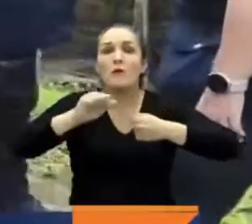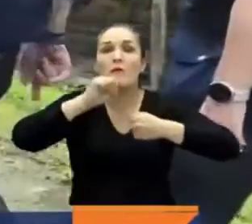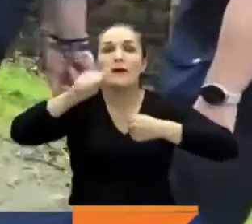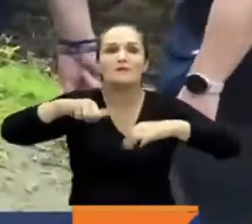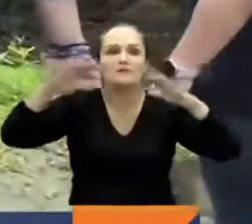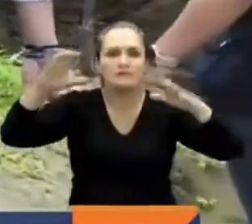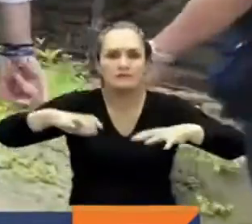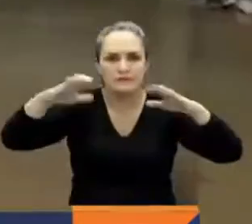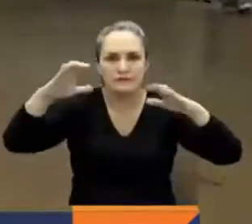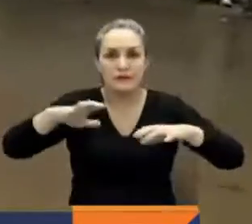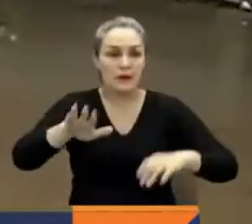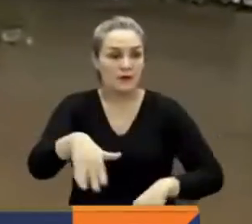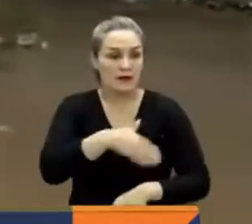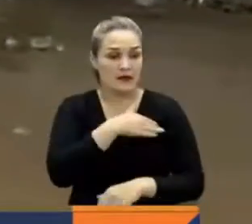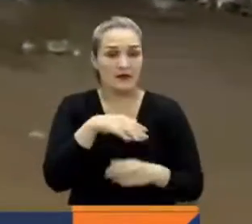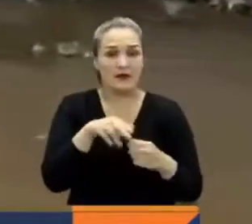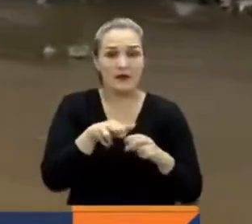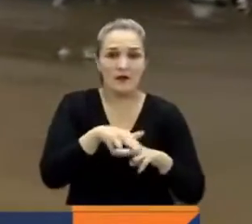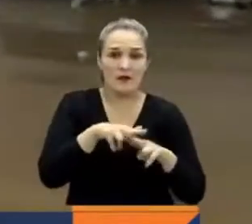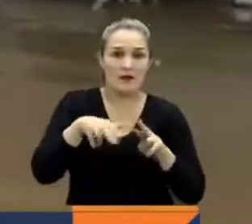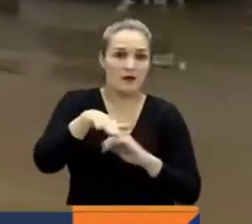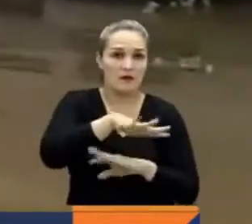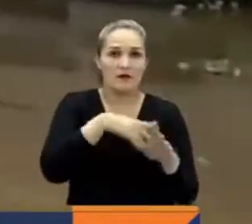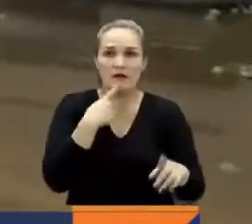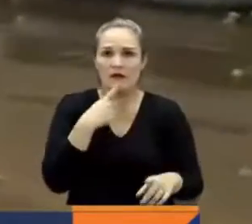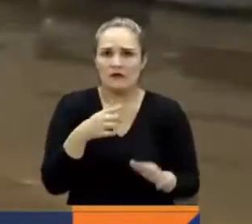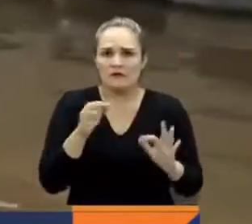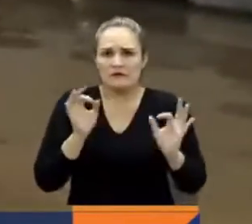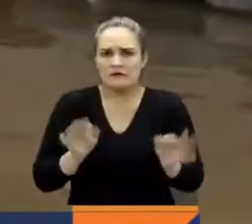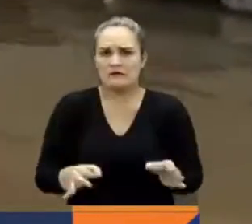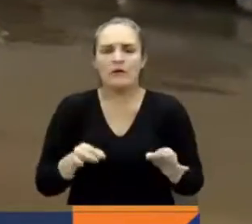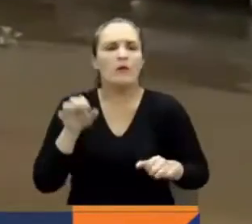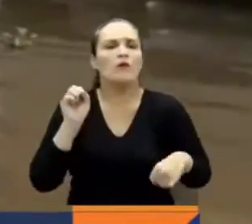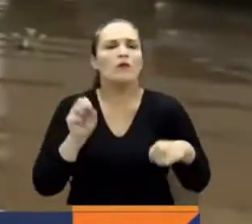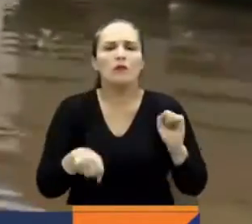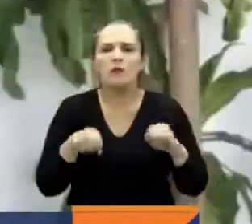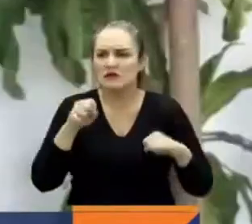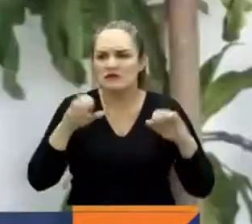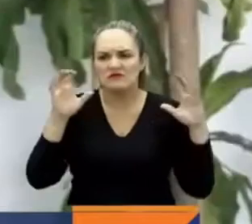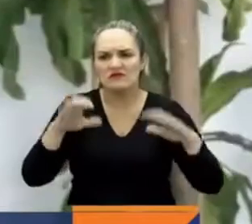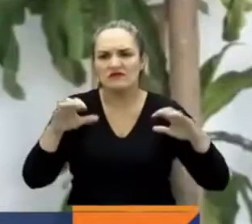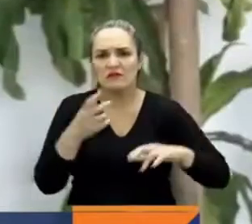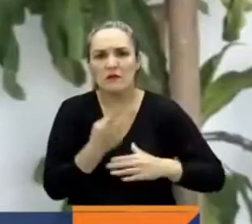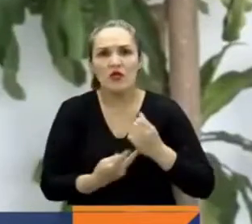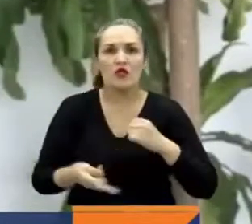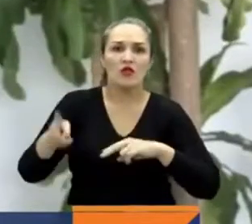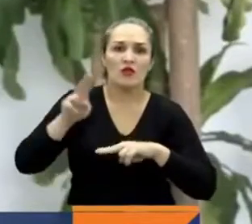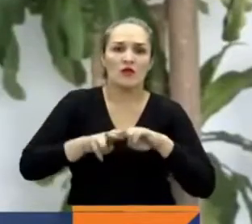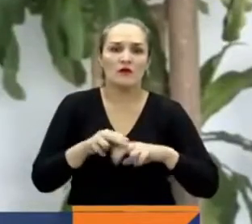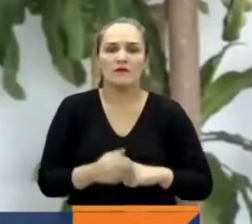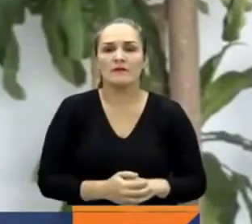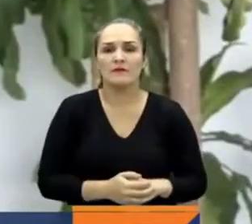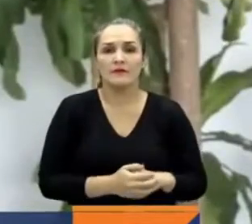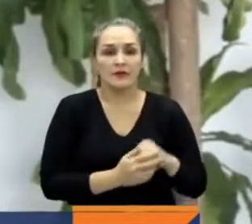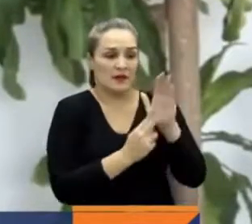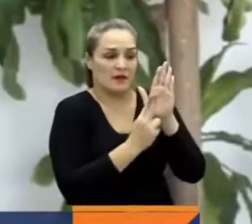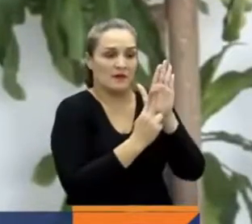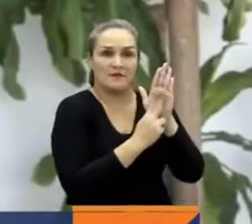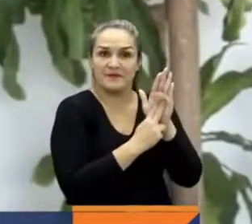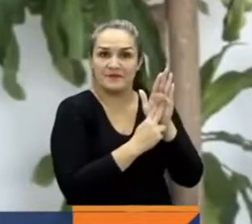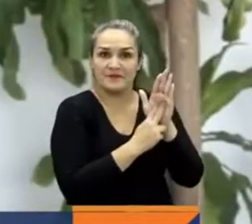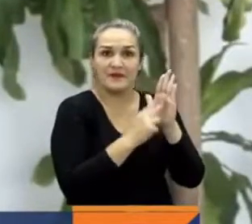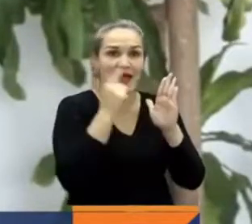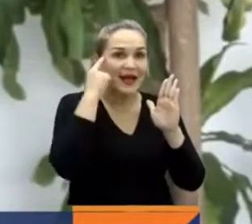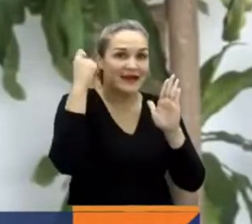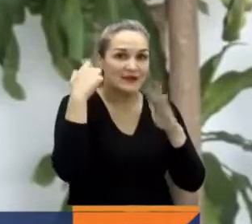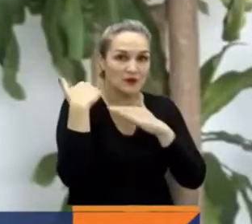Ministerio de Ambiente informó que las precipitaciones podrían incrementar hasta en un 50%. La Unidad de Gestión de Riesgos de Desastres está ya en